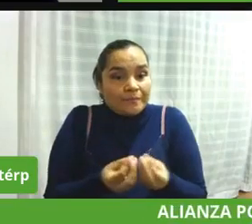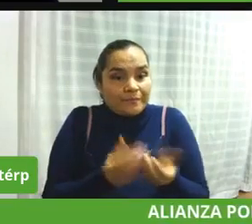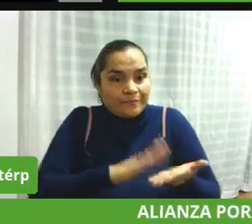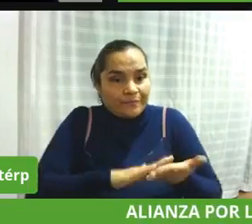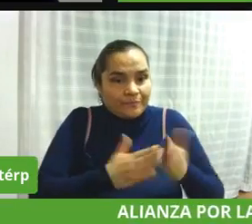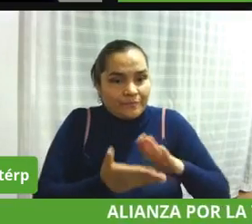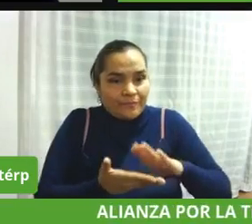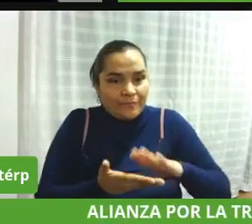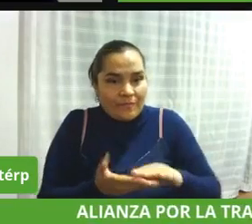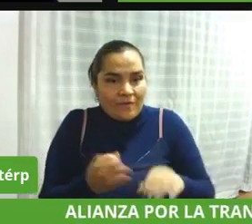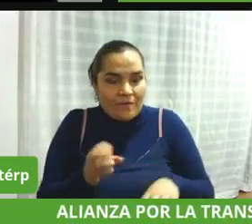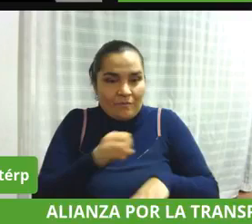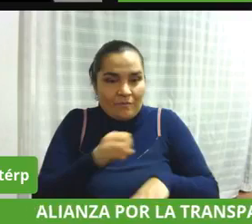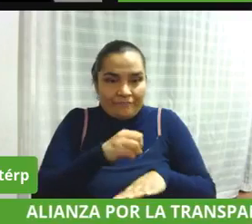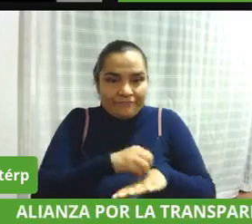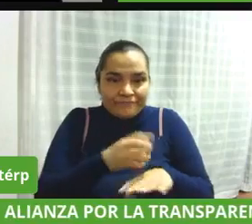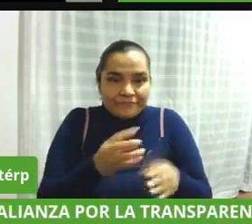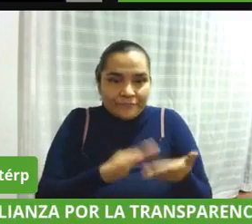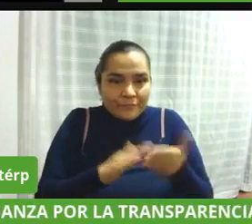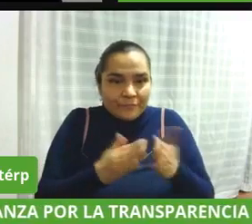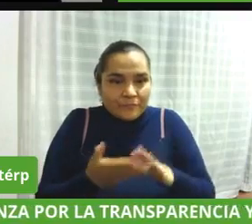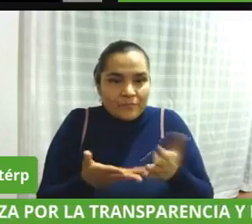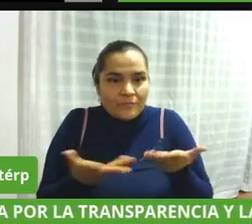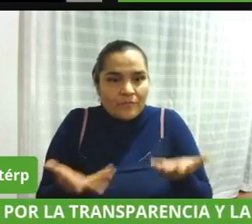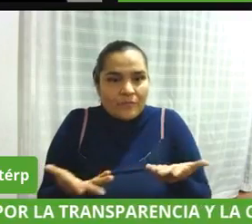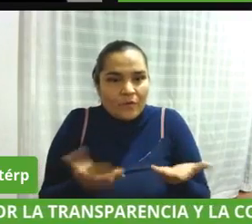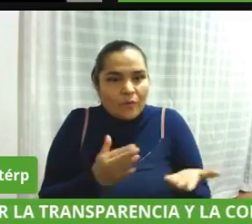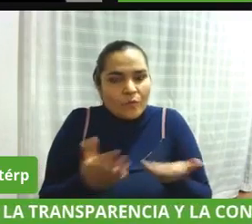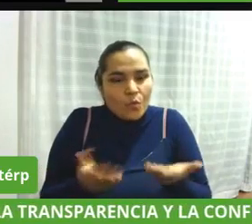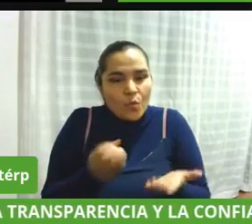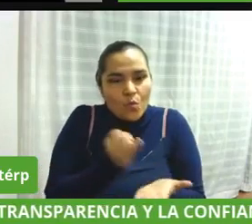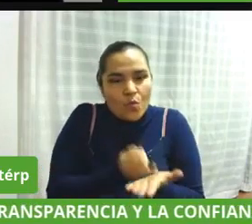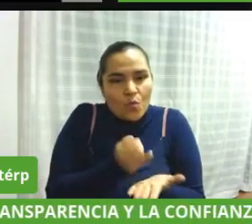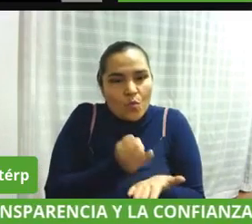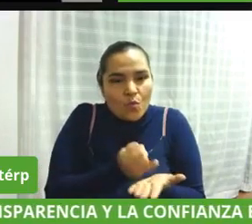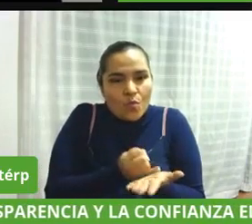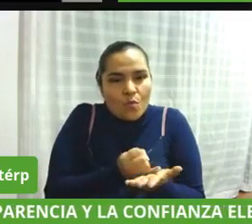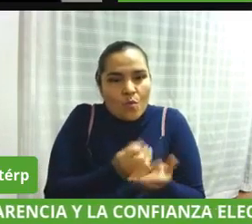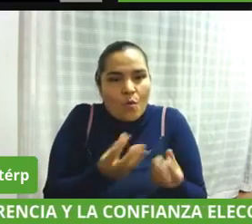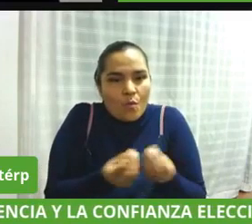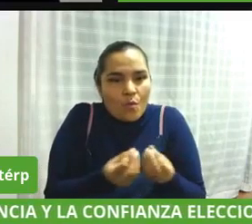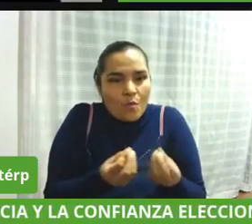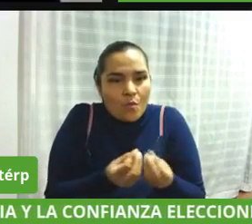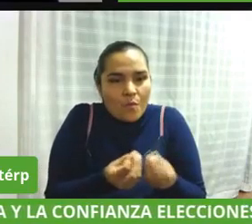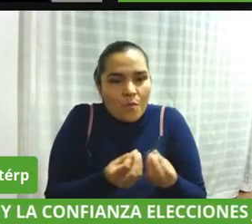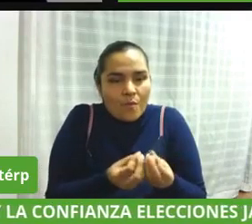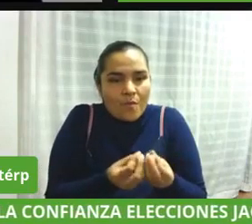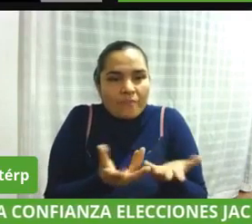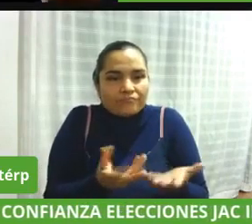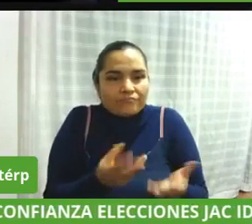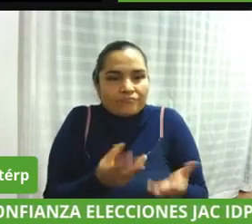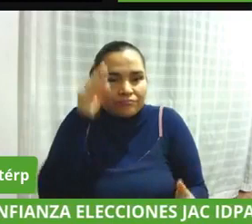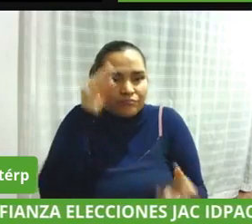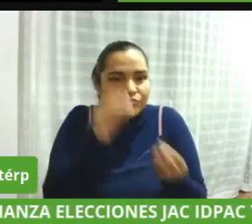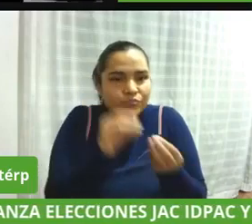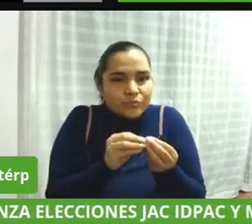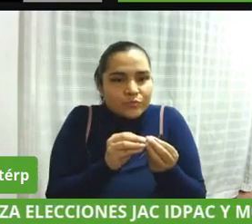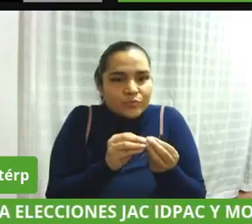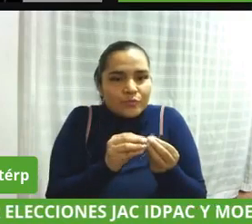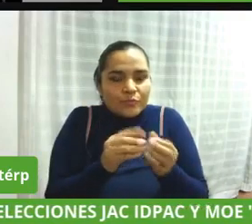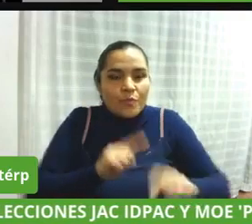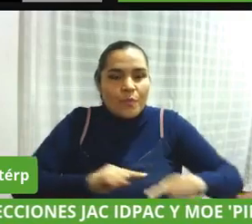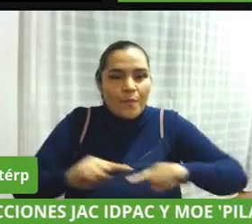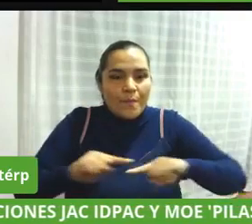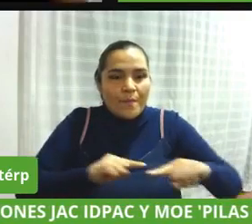distinta las organizaciones comunales son unos organismos de asociación que buscan tener una injerencia sobre